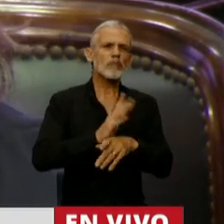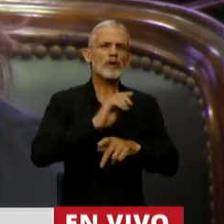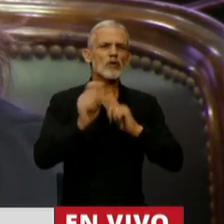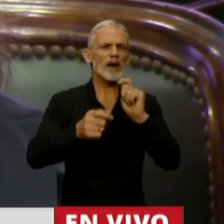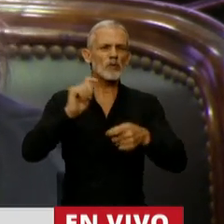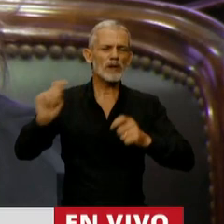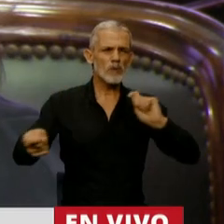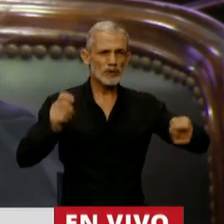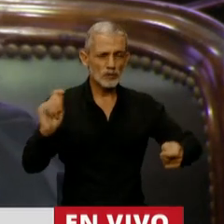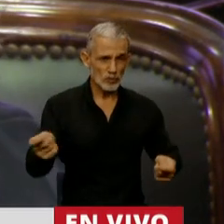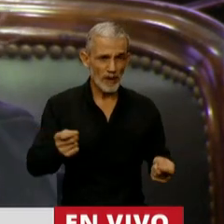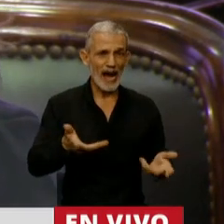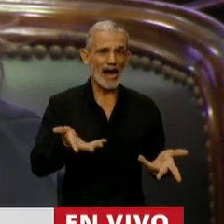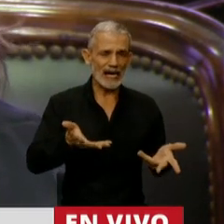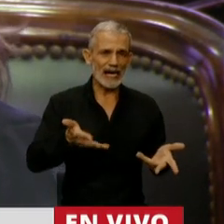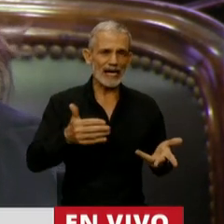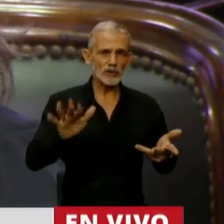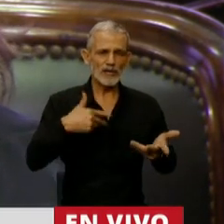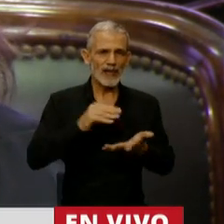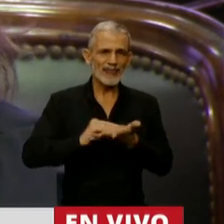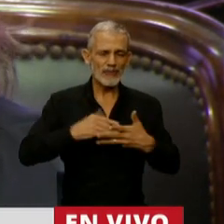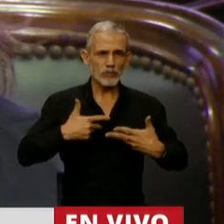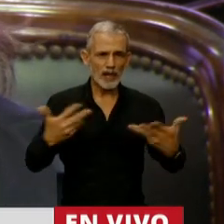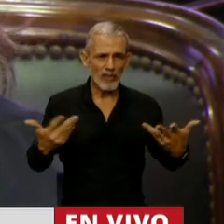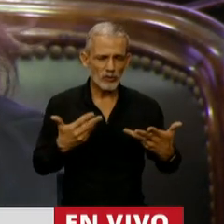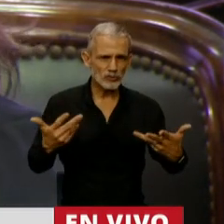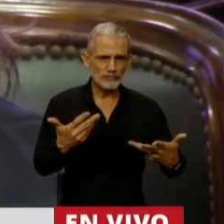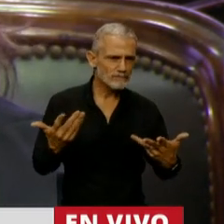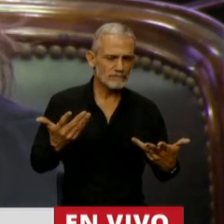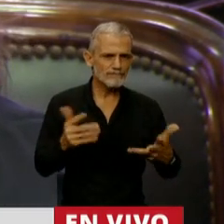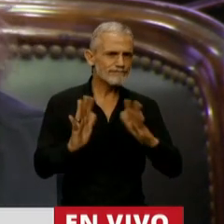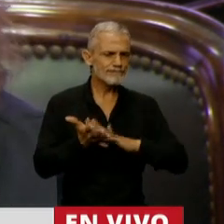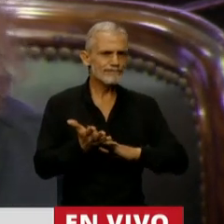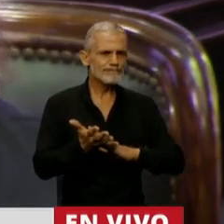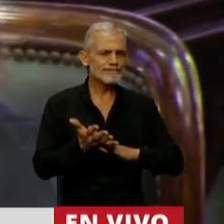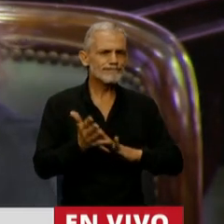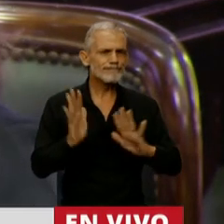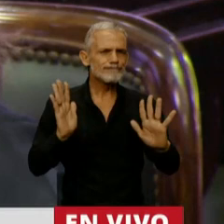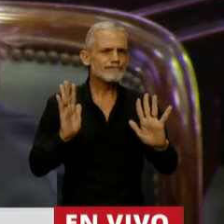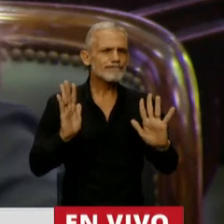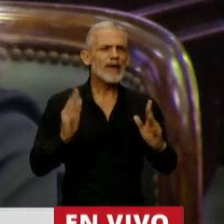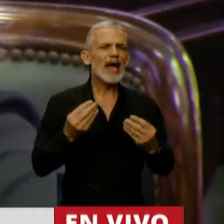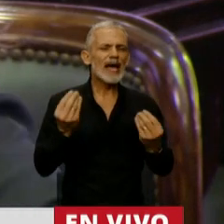facultades, que nos deja a los legisladores en un panorama absolutamente